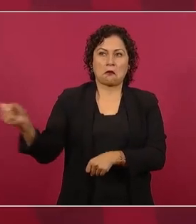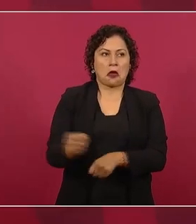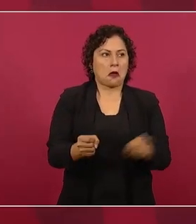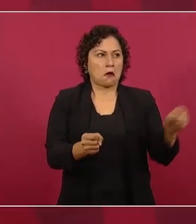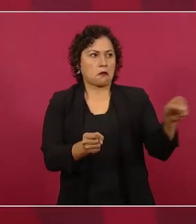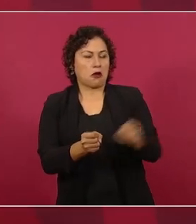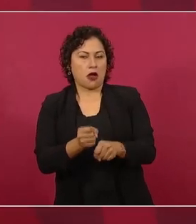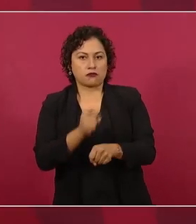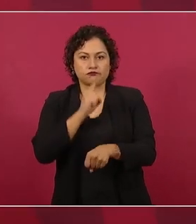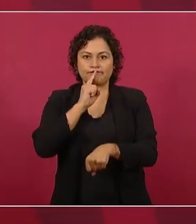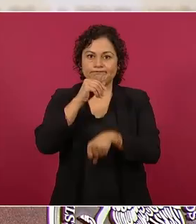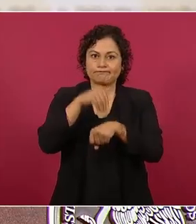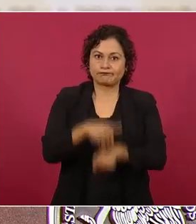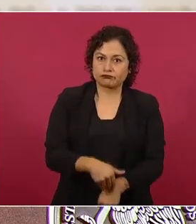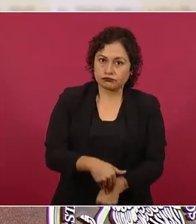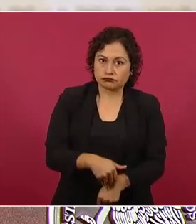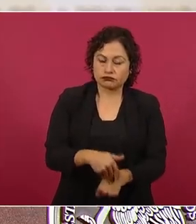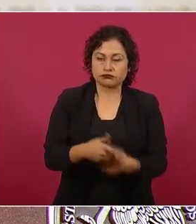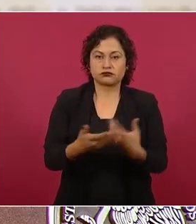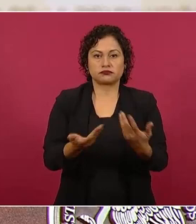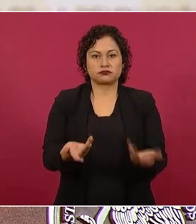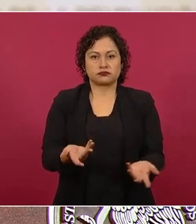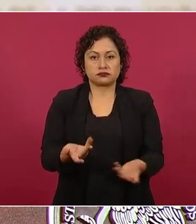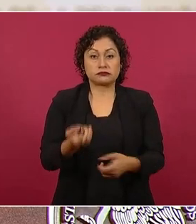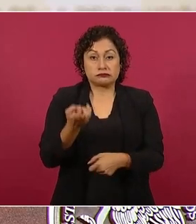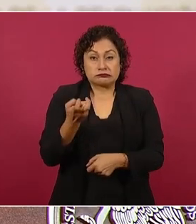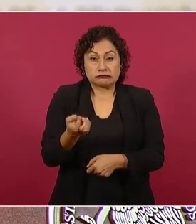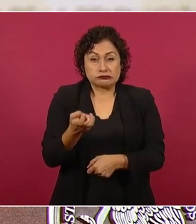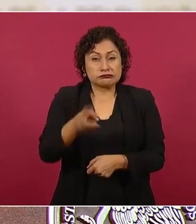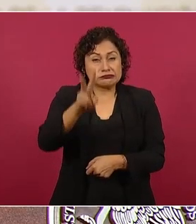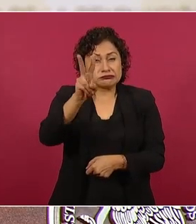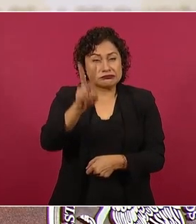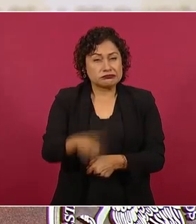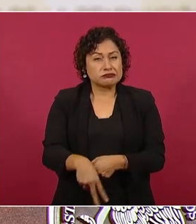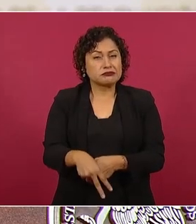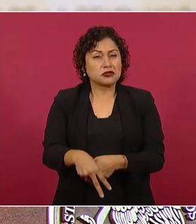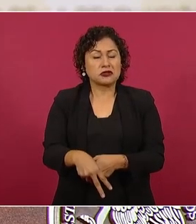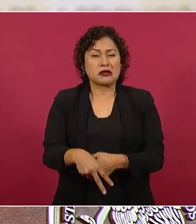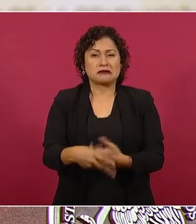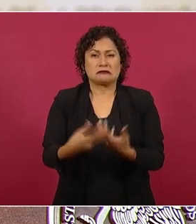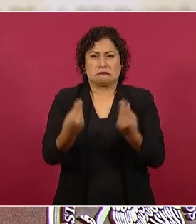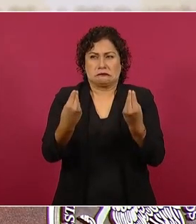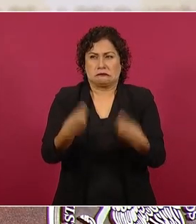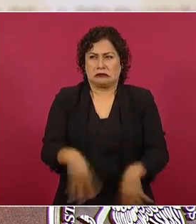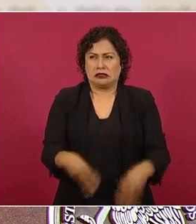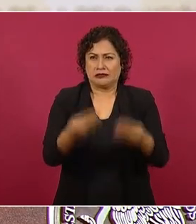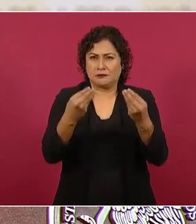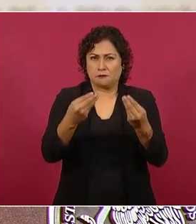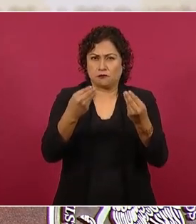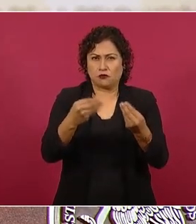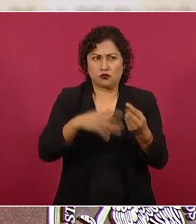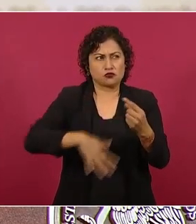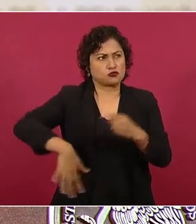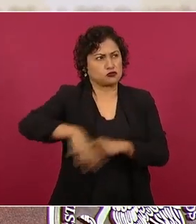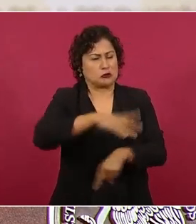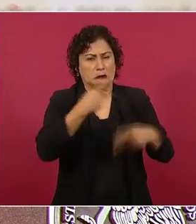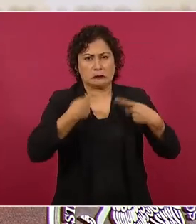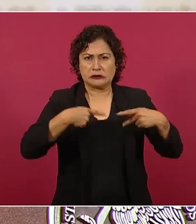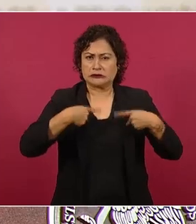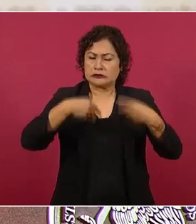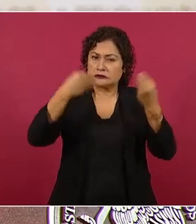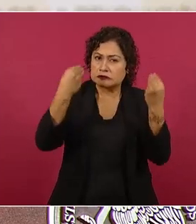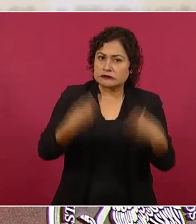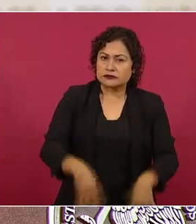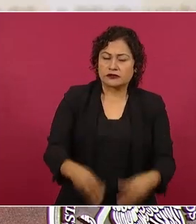le han costado mucho al pueblo de México. Y no vayamos tan lejos,